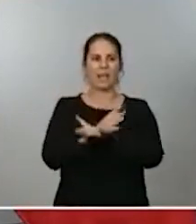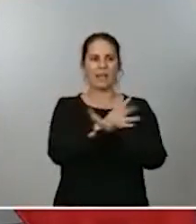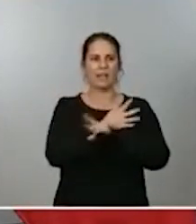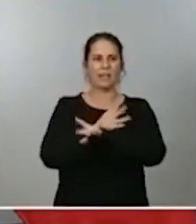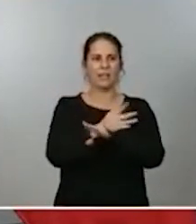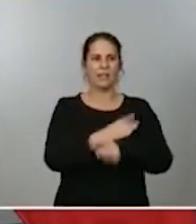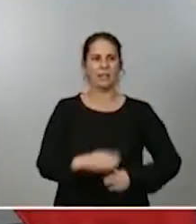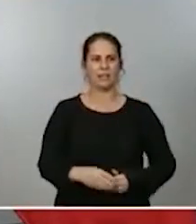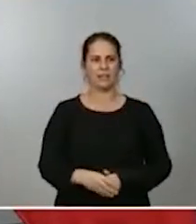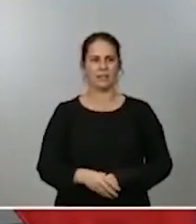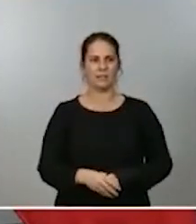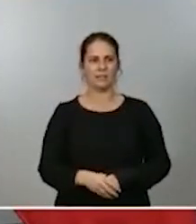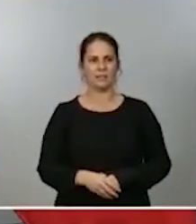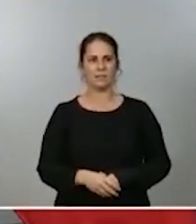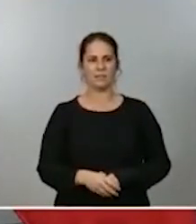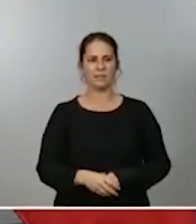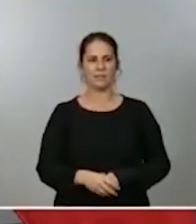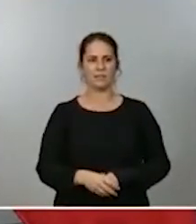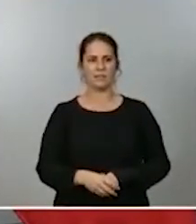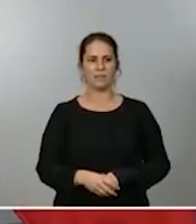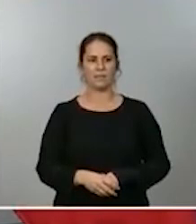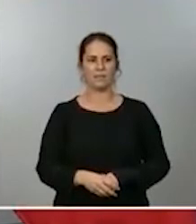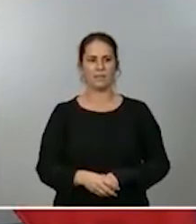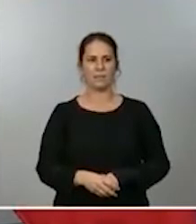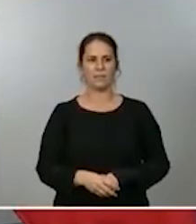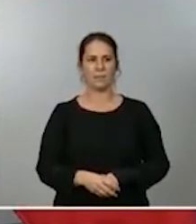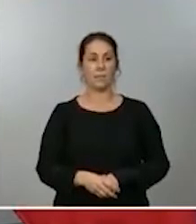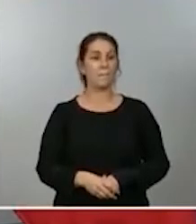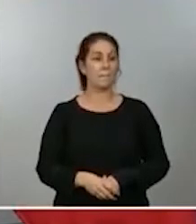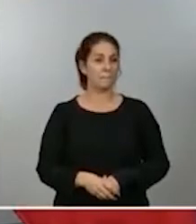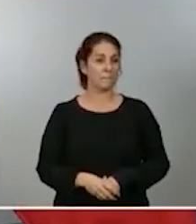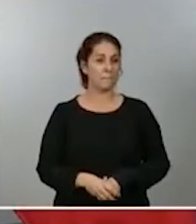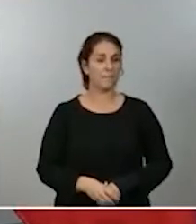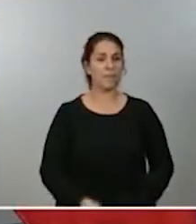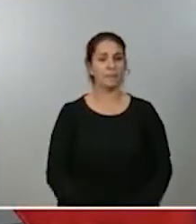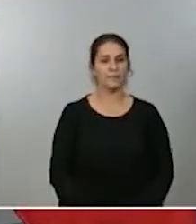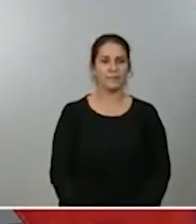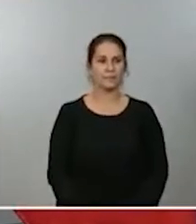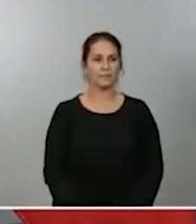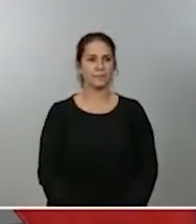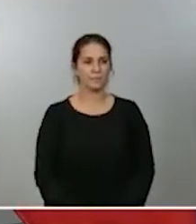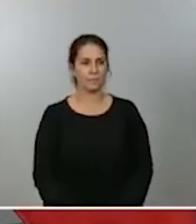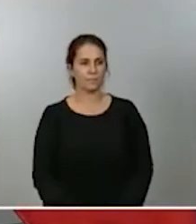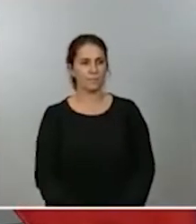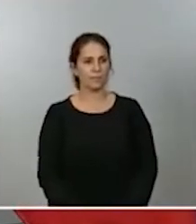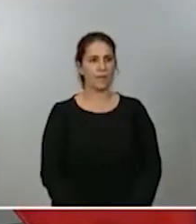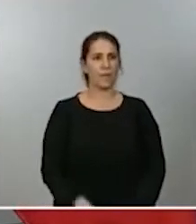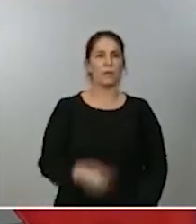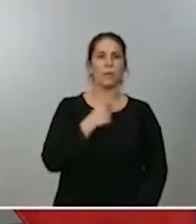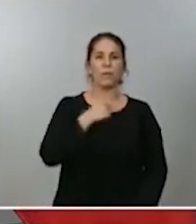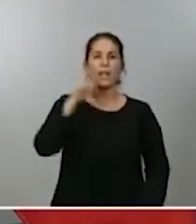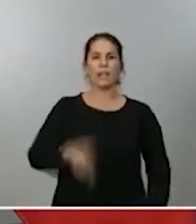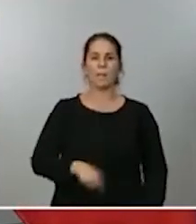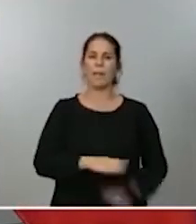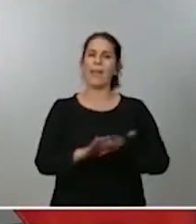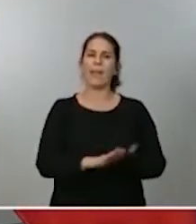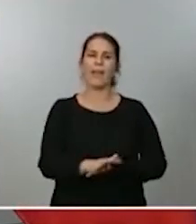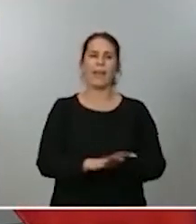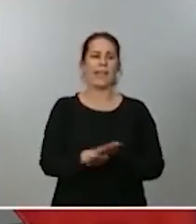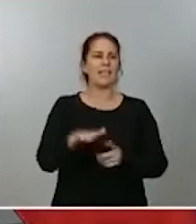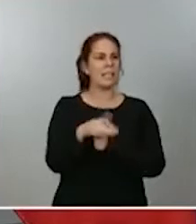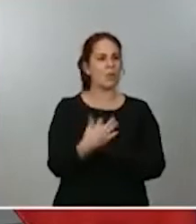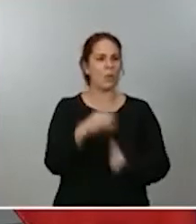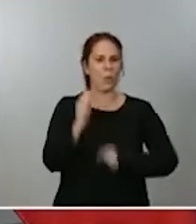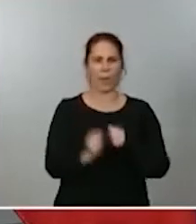en los detalles de estas dos materias, me gustaría referirme también de forma breve a la situación de la pandemia y mostrar,